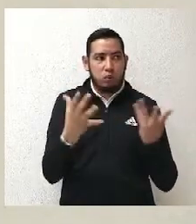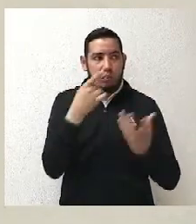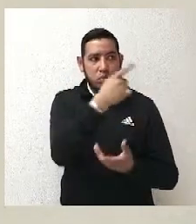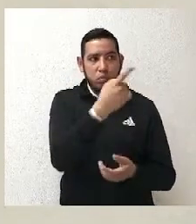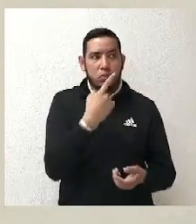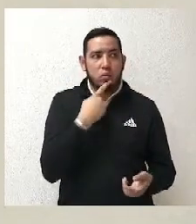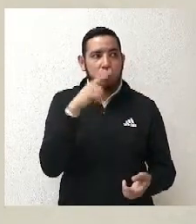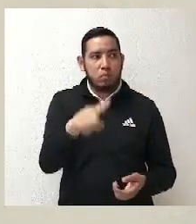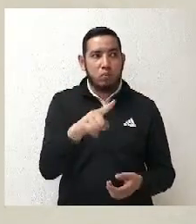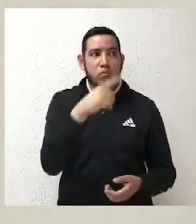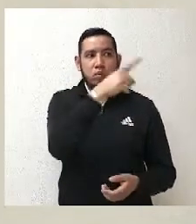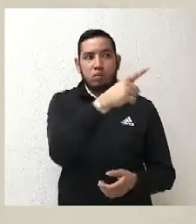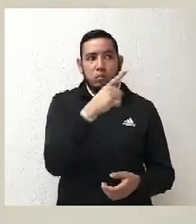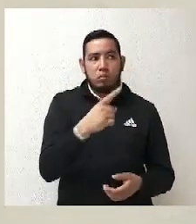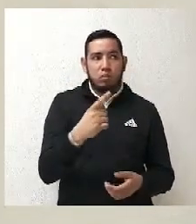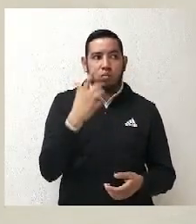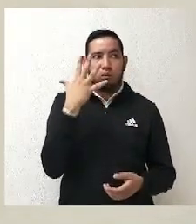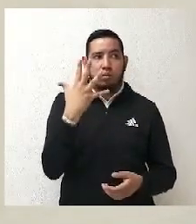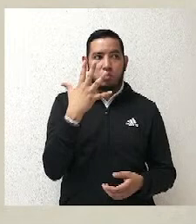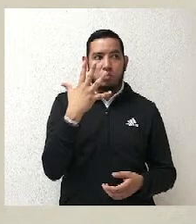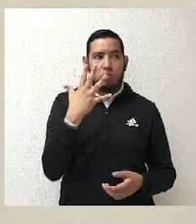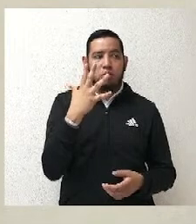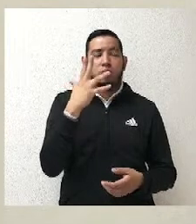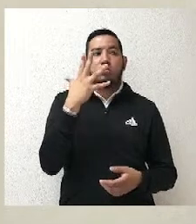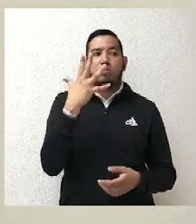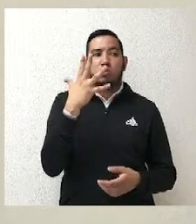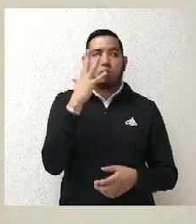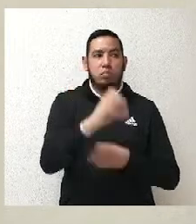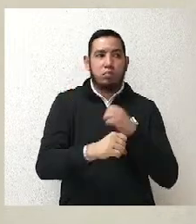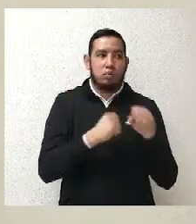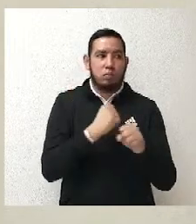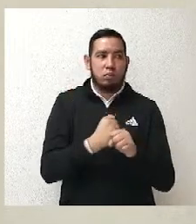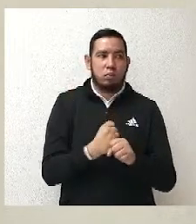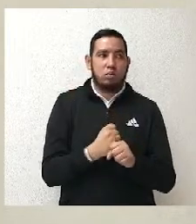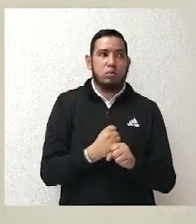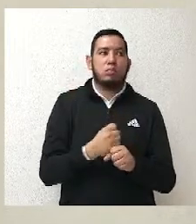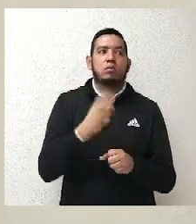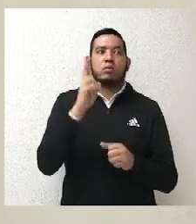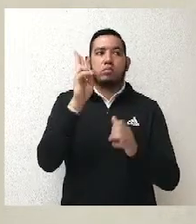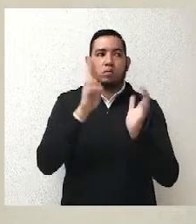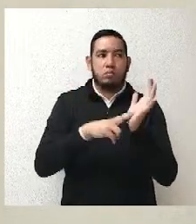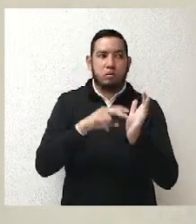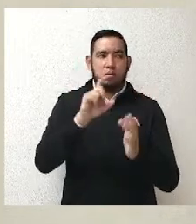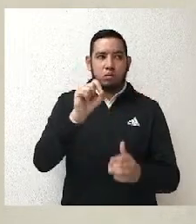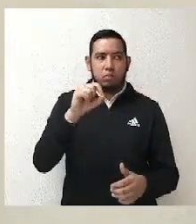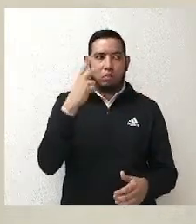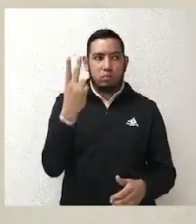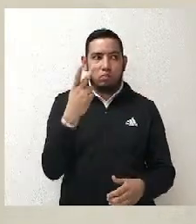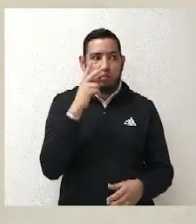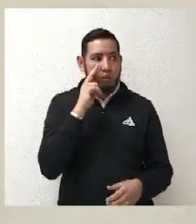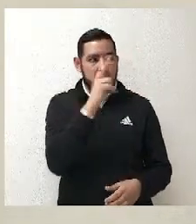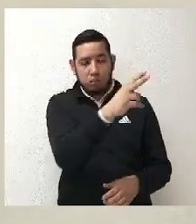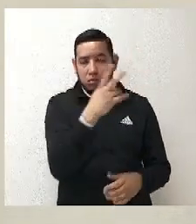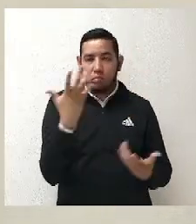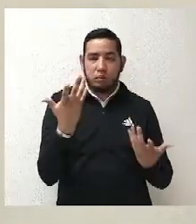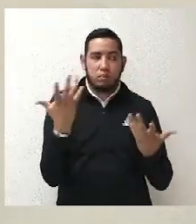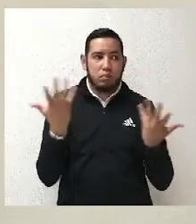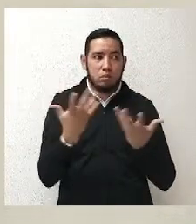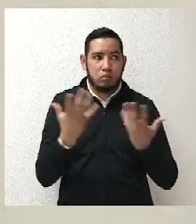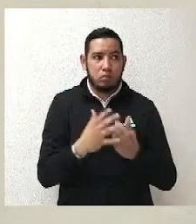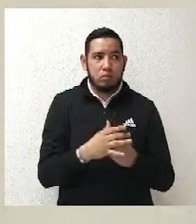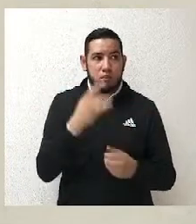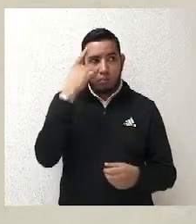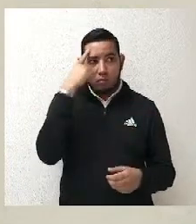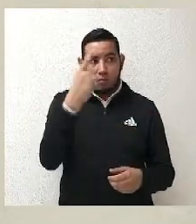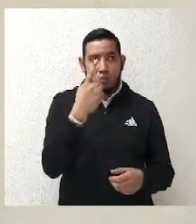hasta el 5 de enero del 2014, y por ahí ofrecieron unos peritajes en materia electrónica para